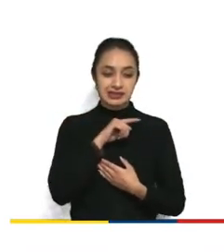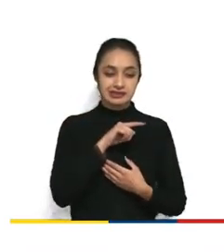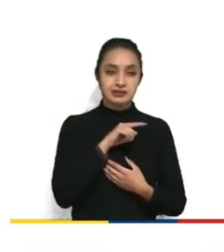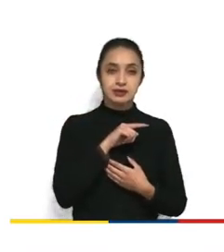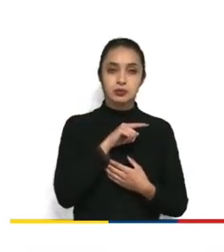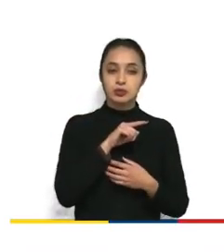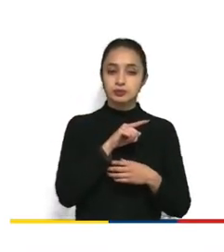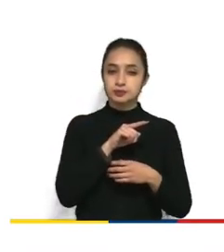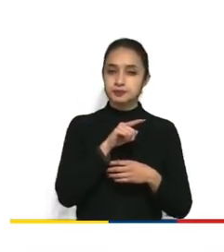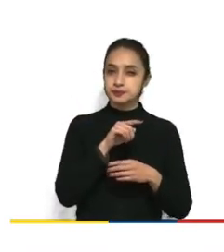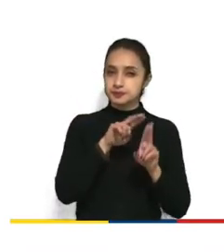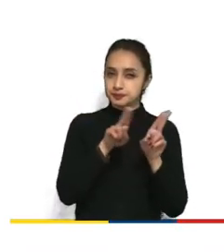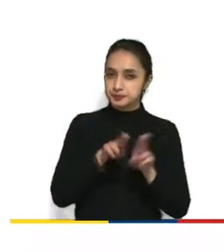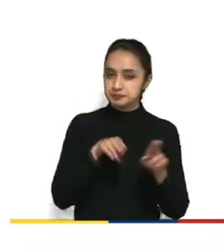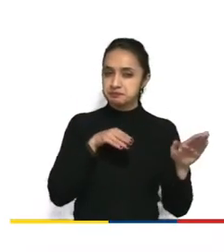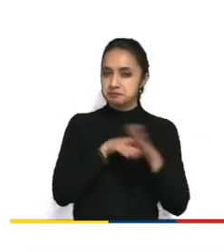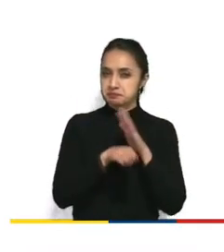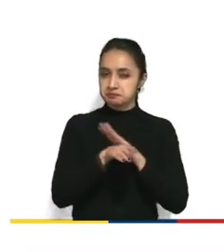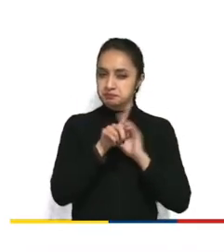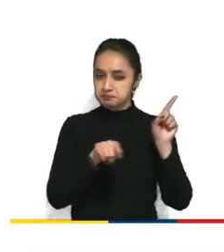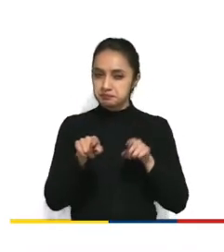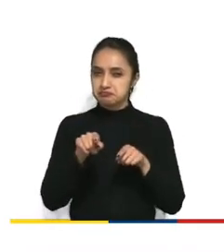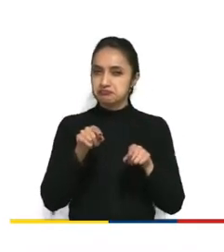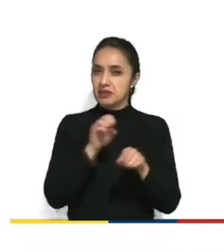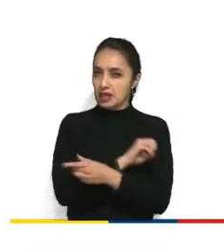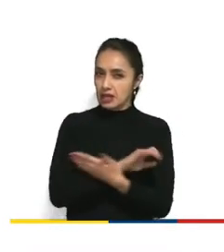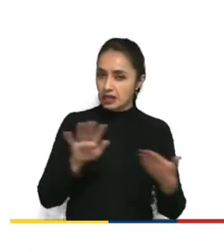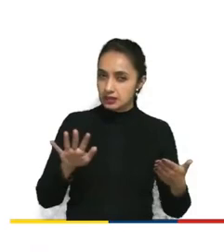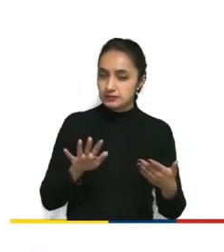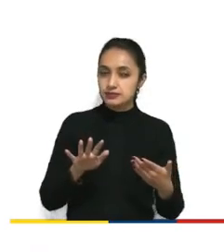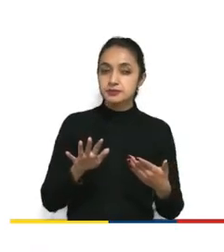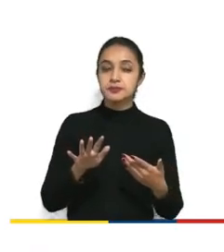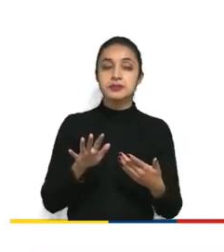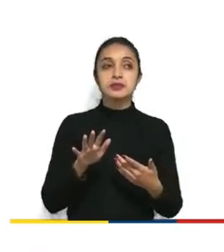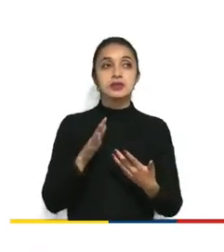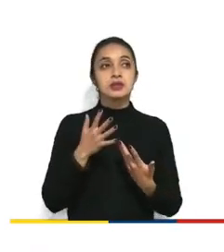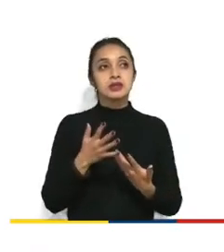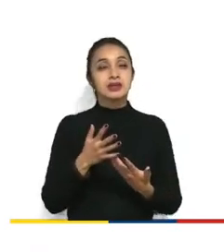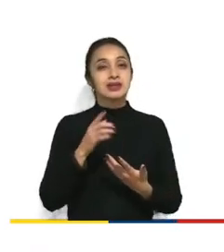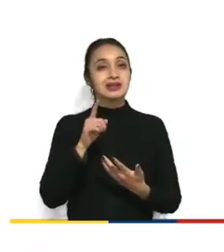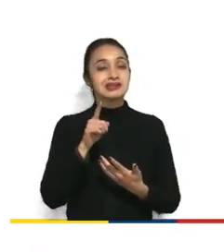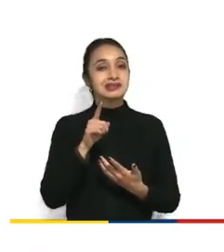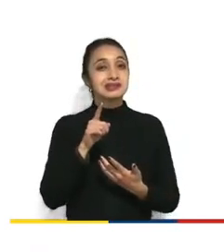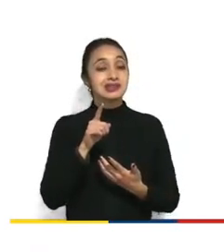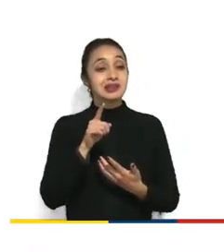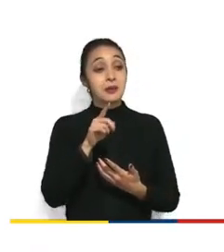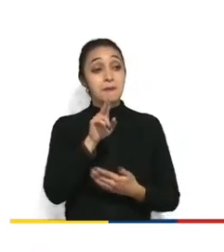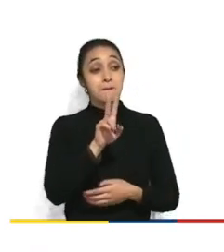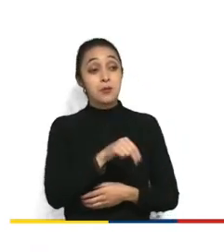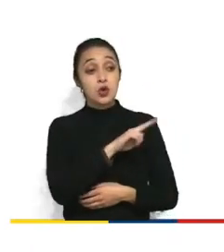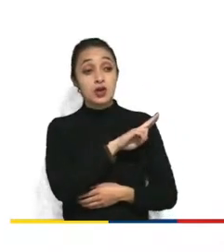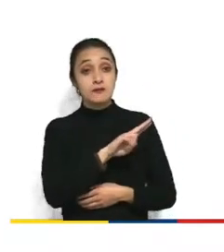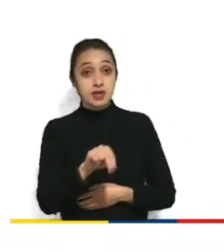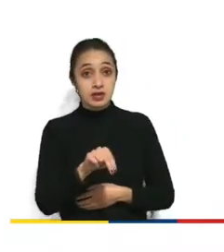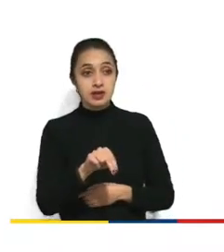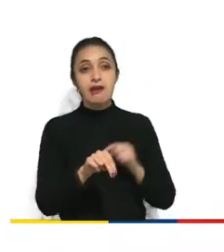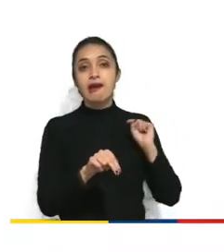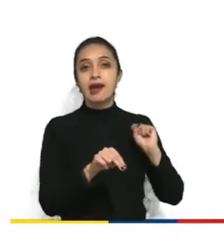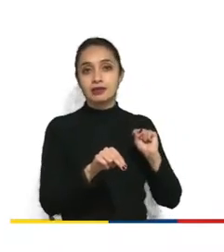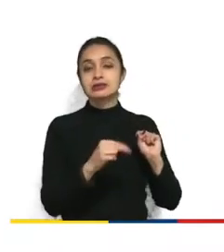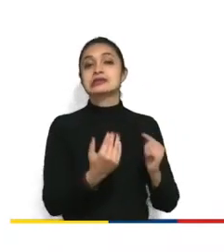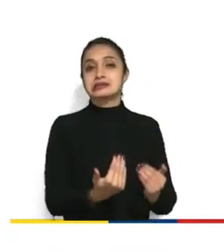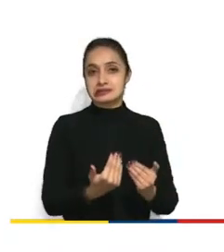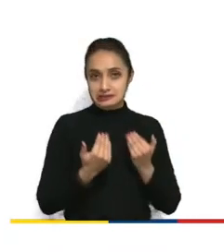prohibir este Zero Rating contribuye a mejorar la